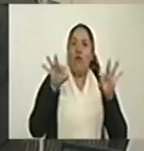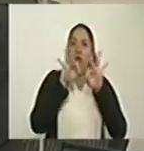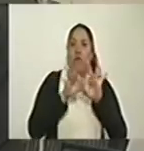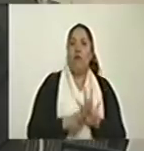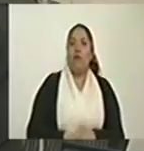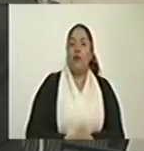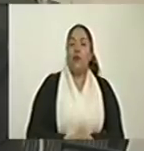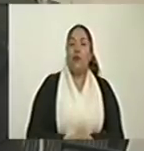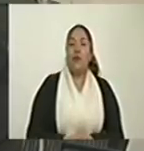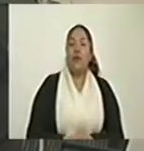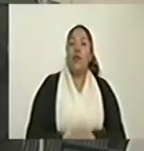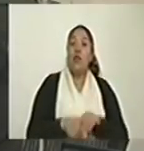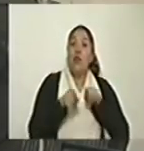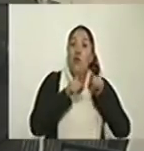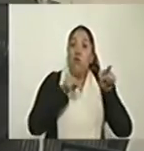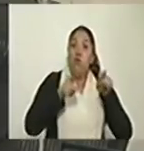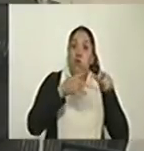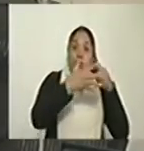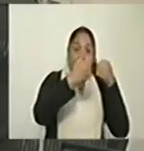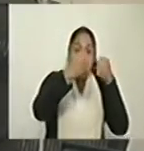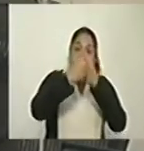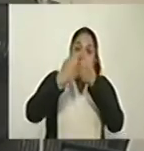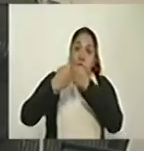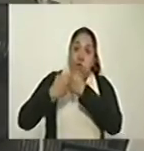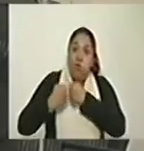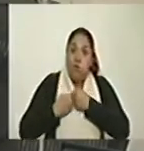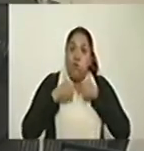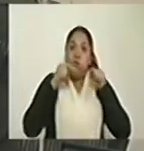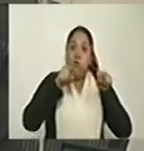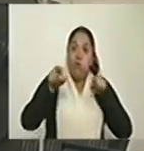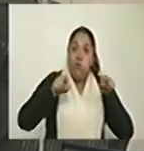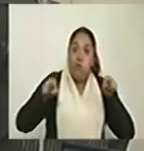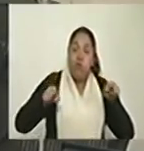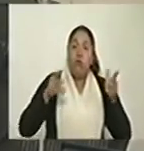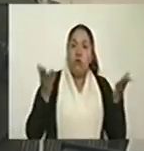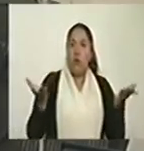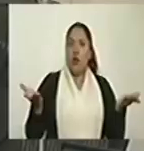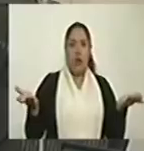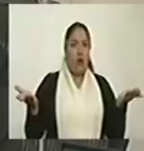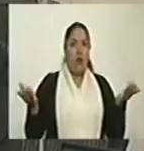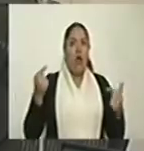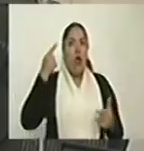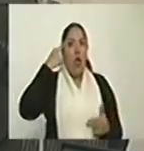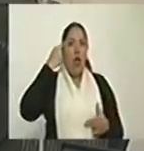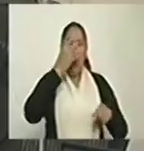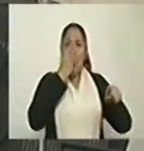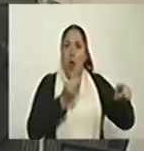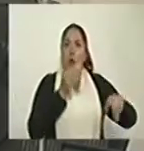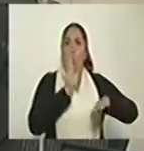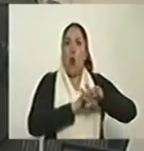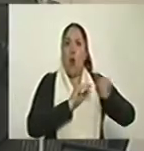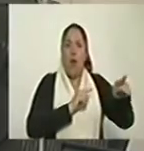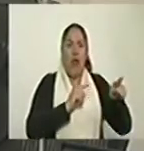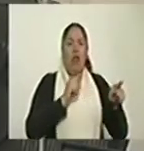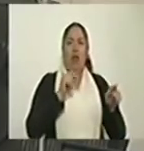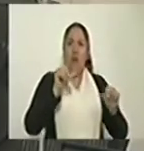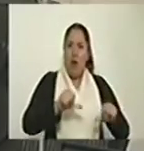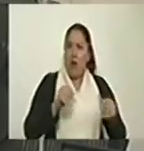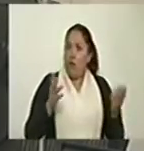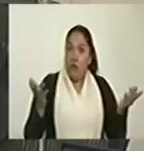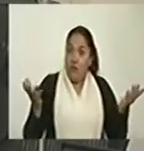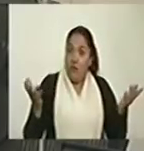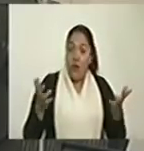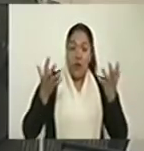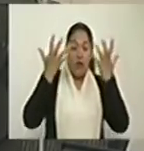alianzas productivas que son exitosas no hay por qué satanizarlas. El empresario rico